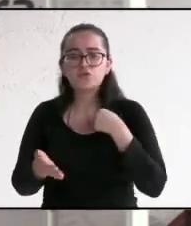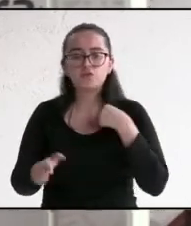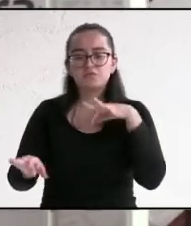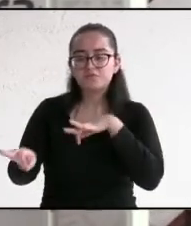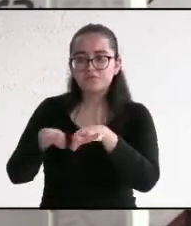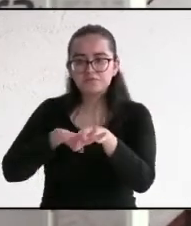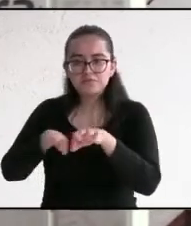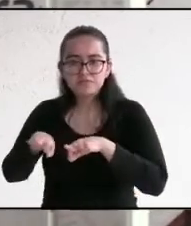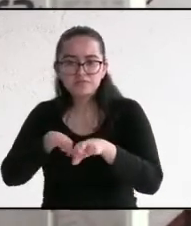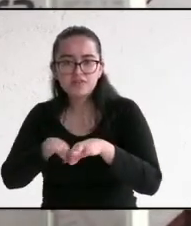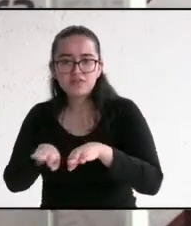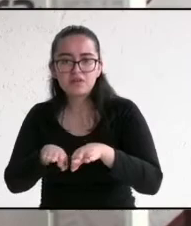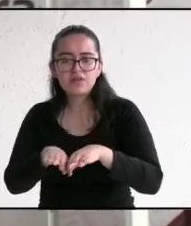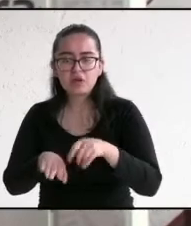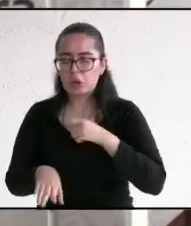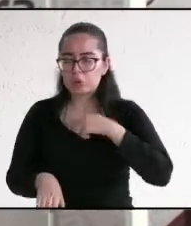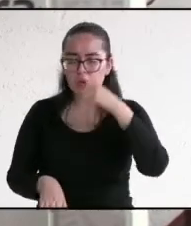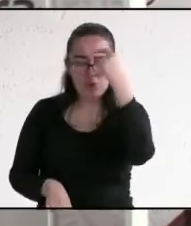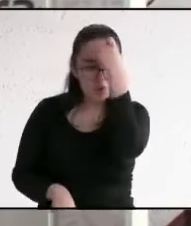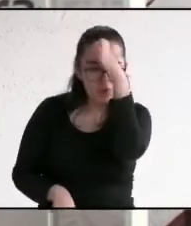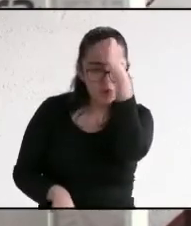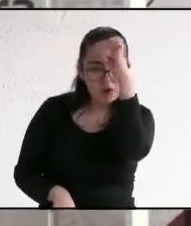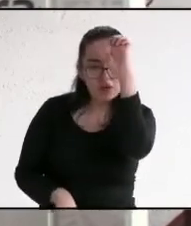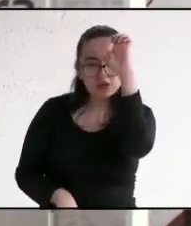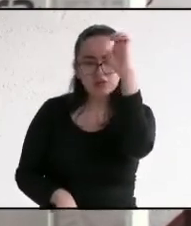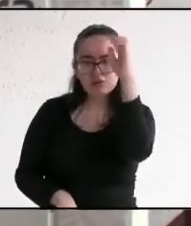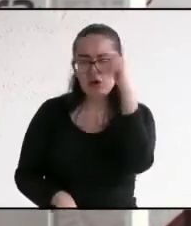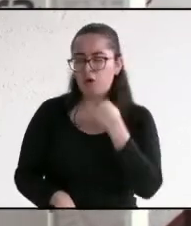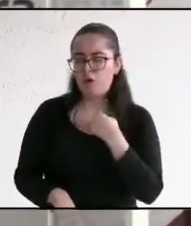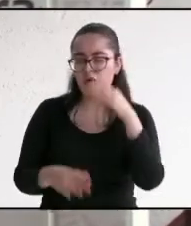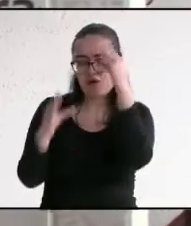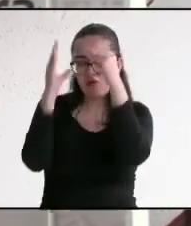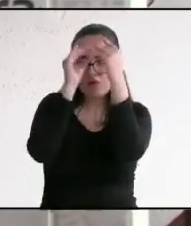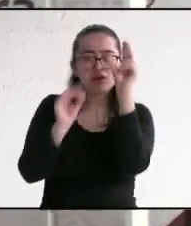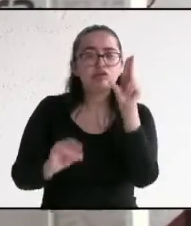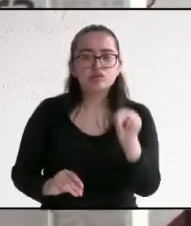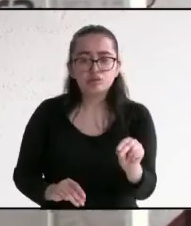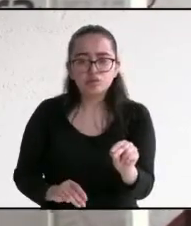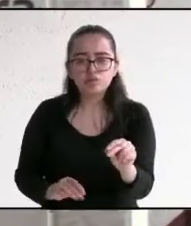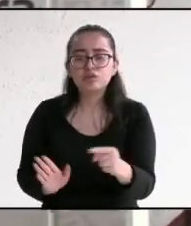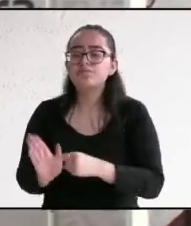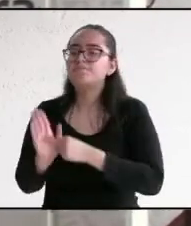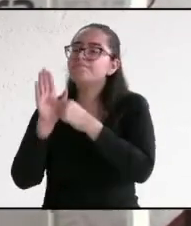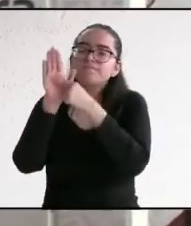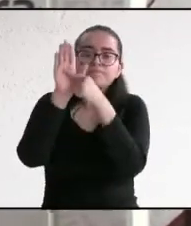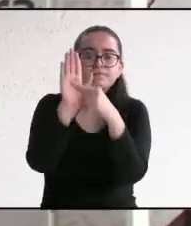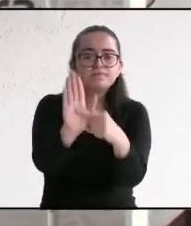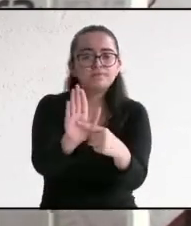voy a llegar a trabajar con experiencia, no voy a llegar a aprender. Así es que los resultados se verán pronto. Muchas gracias.